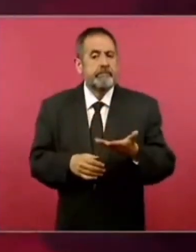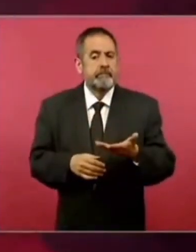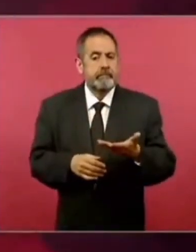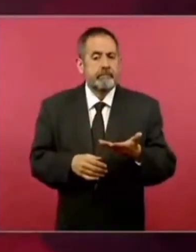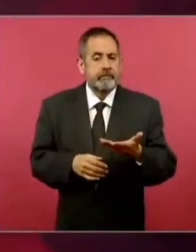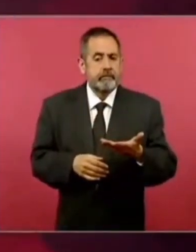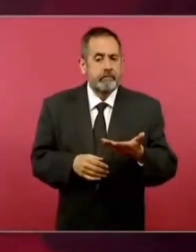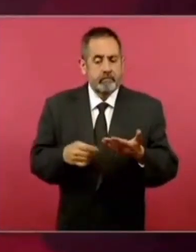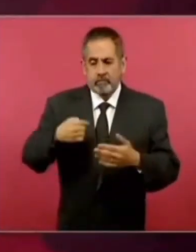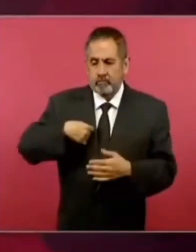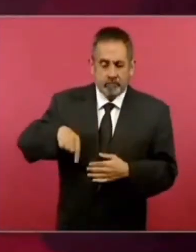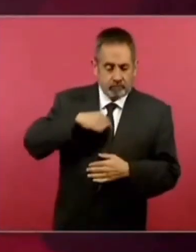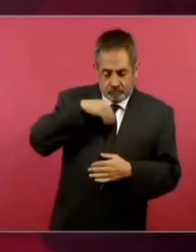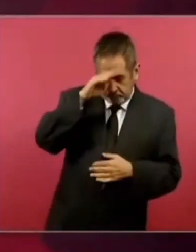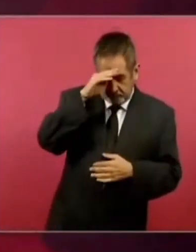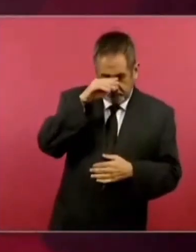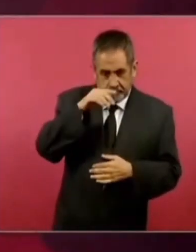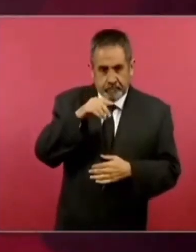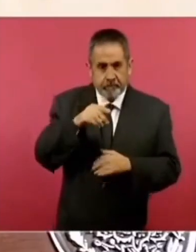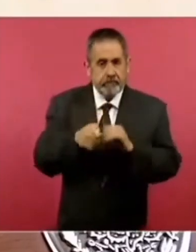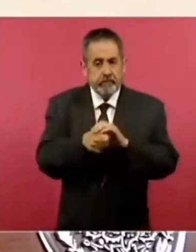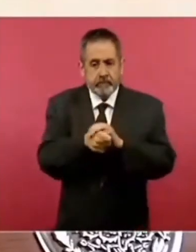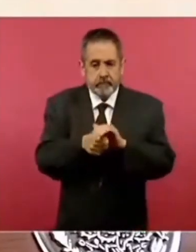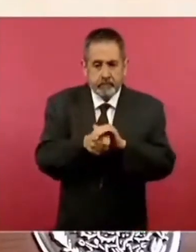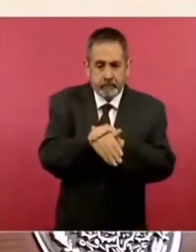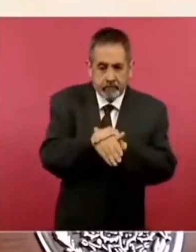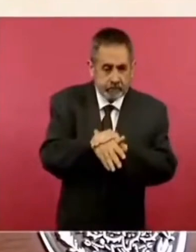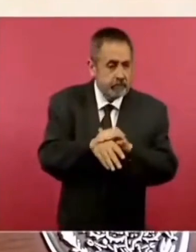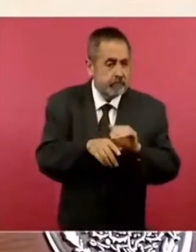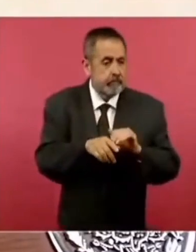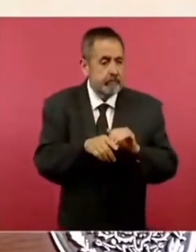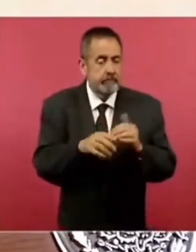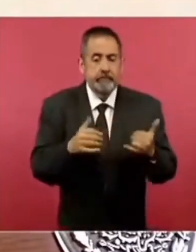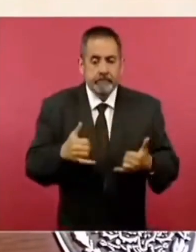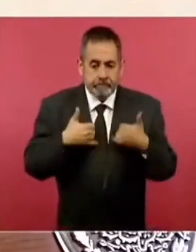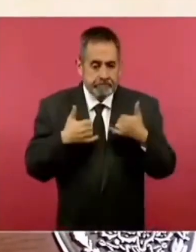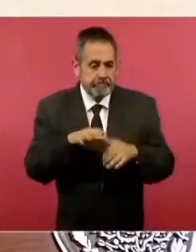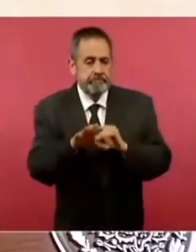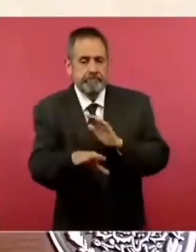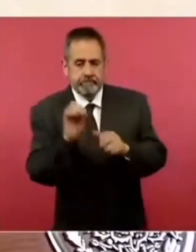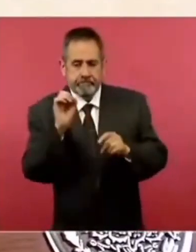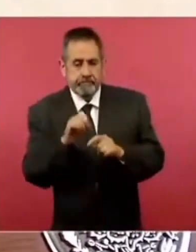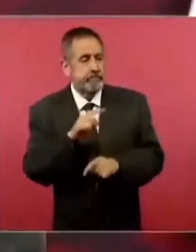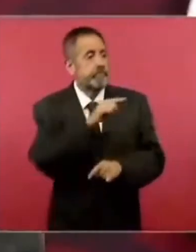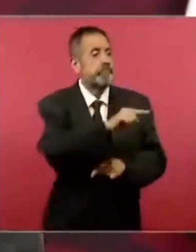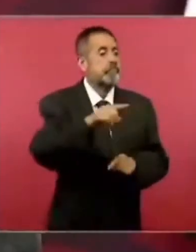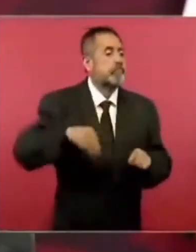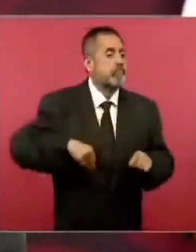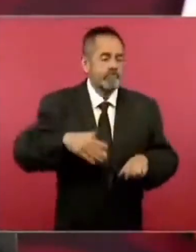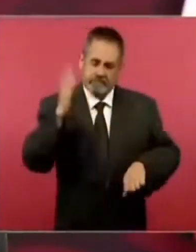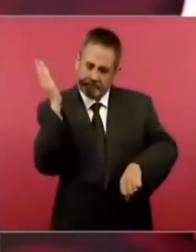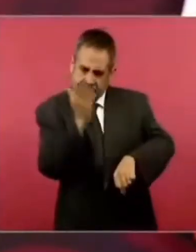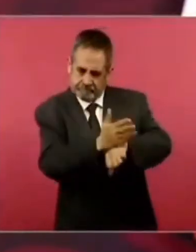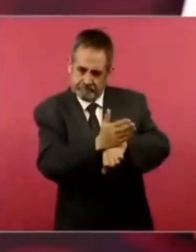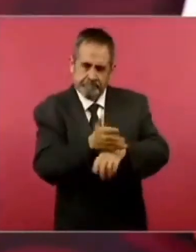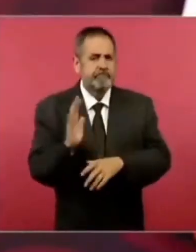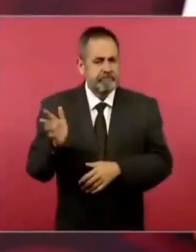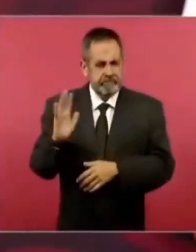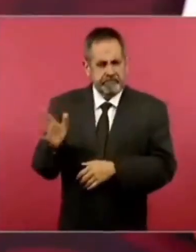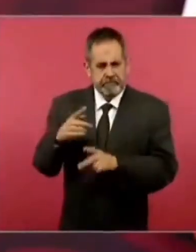encontrar a los jóvenes de Ayotzinapa castigar a los responsables ya lo estamos haciendo